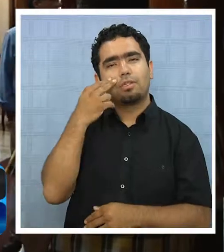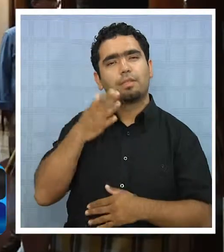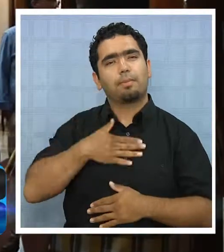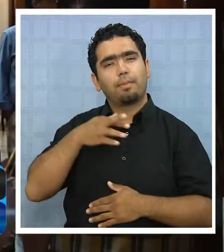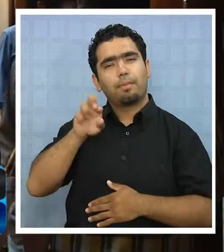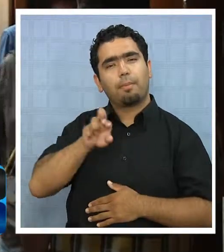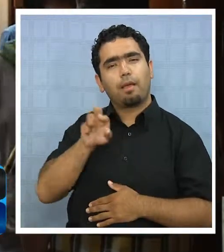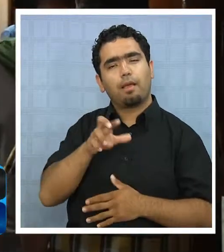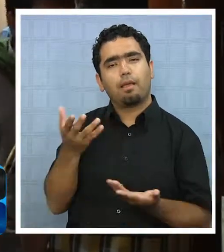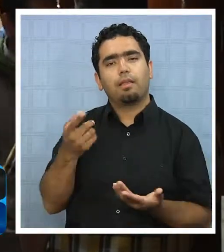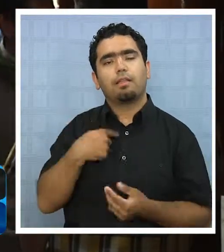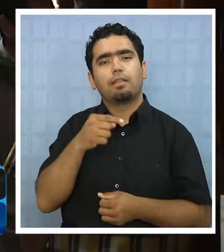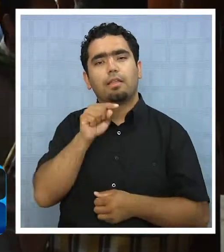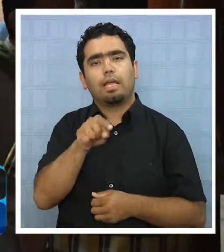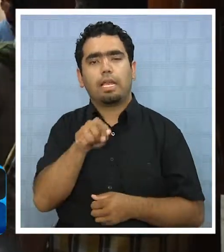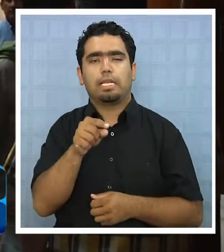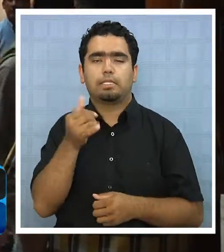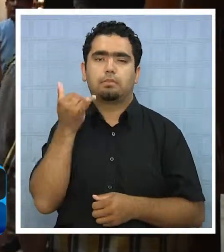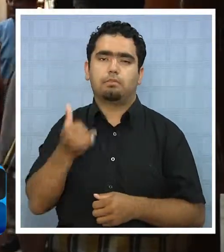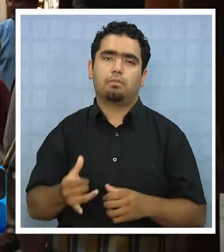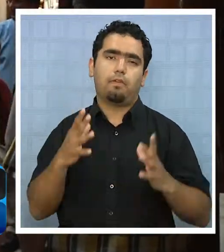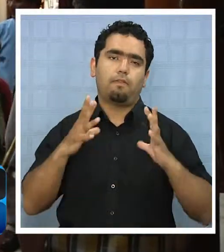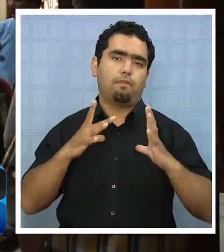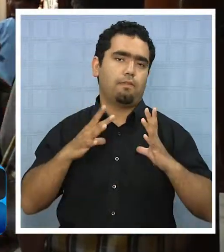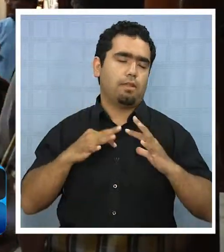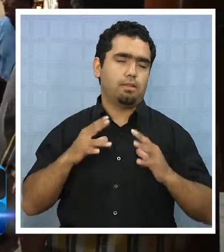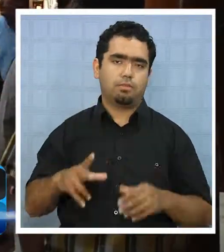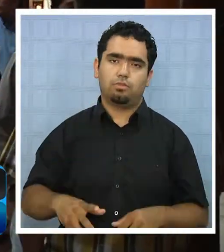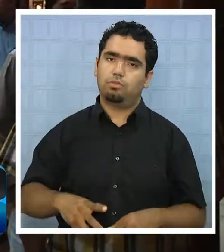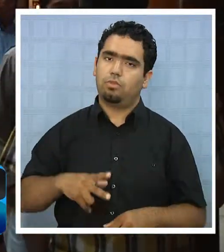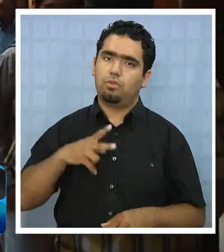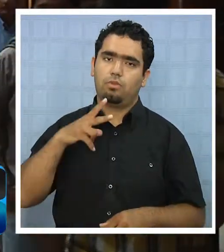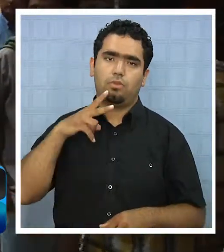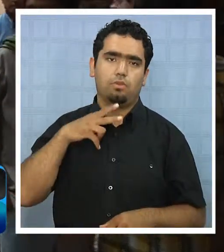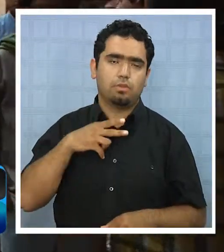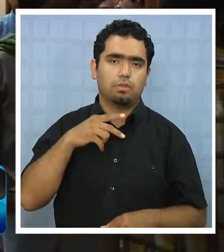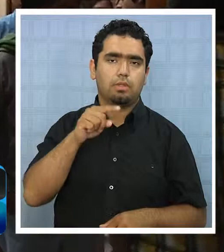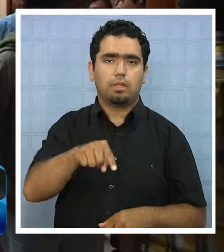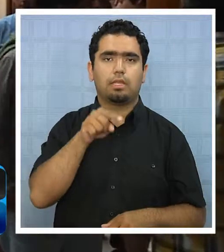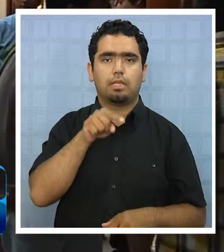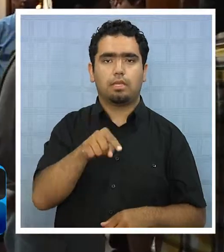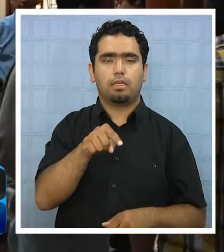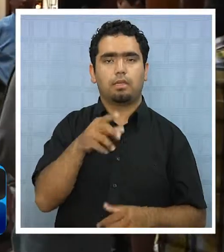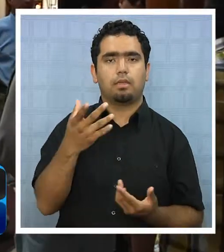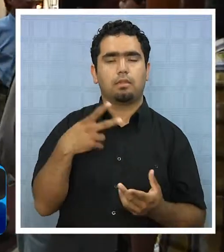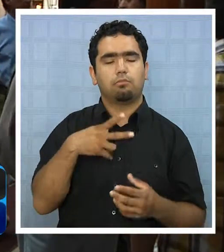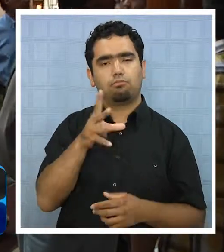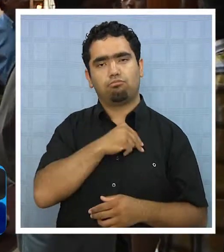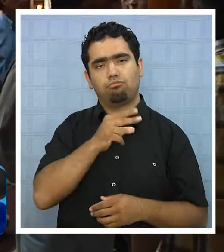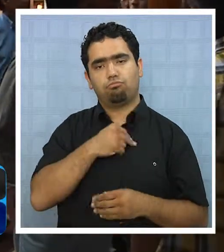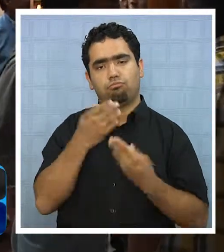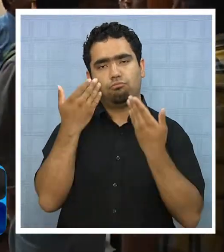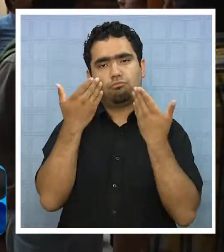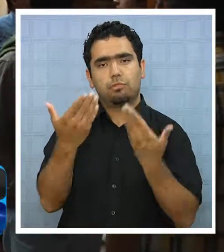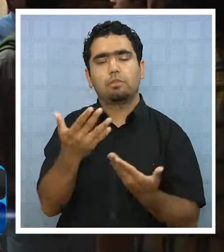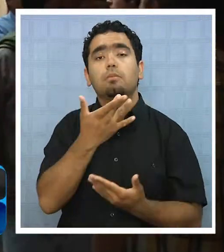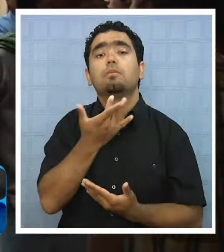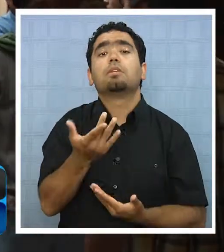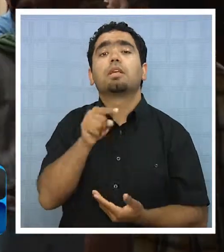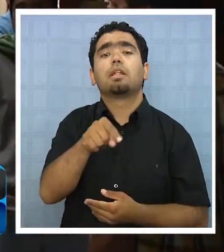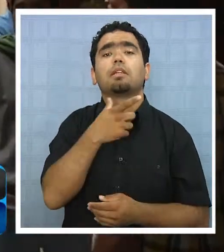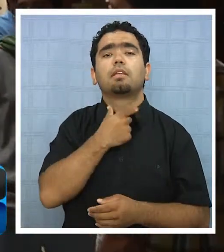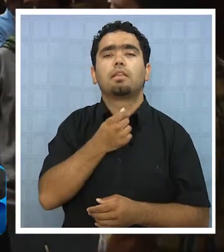él estaría tremendamente feliz y orgulloso de este reconocimiento, porque quería mucho Iquique.